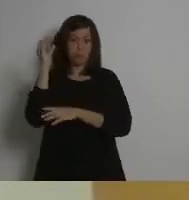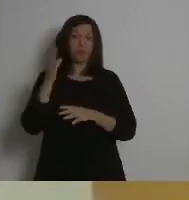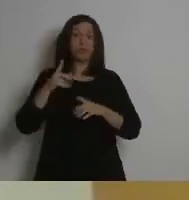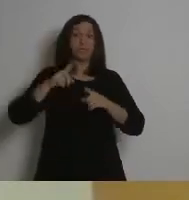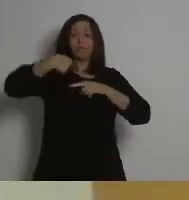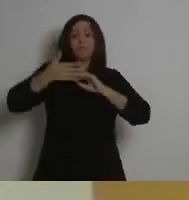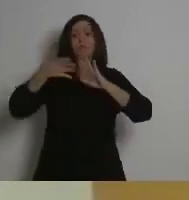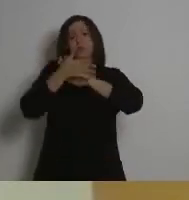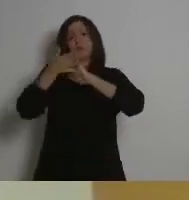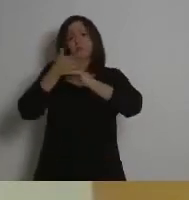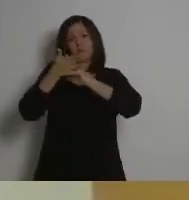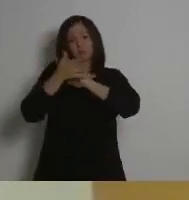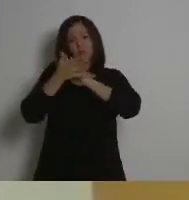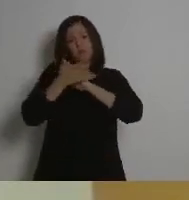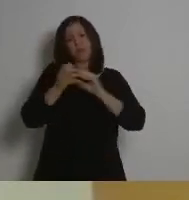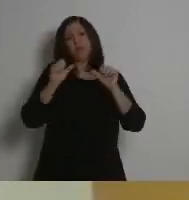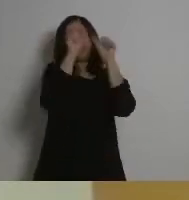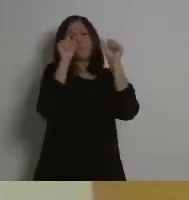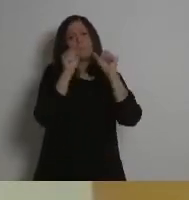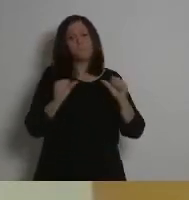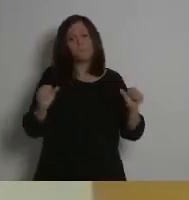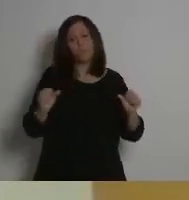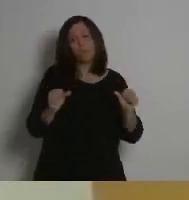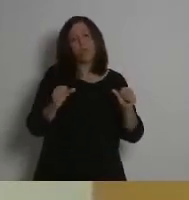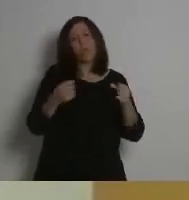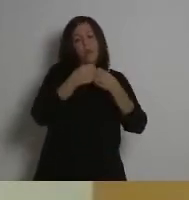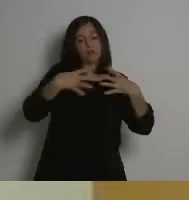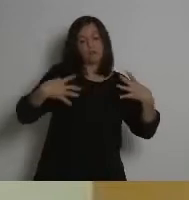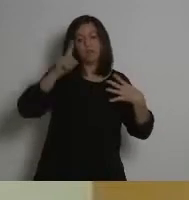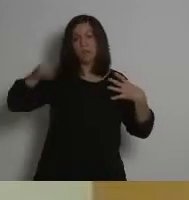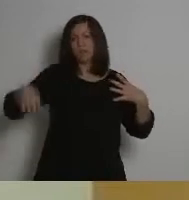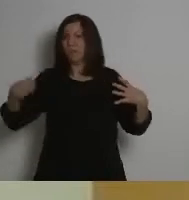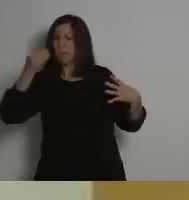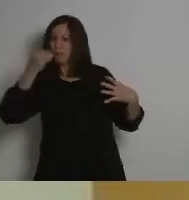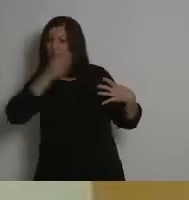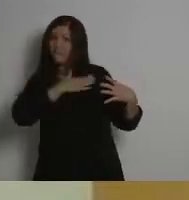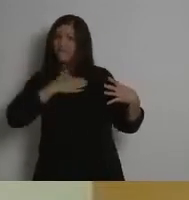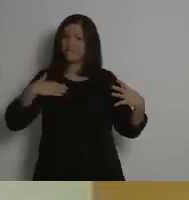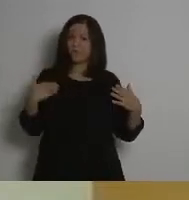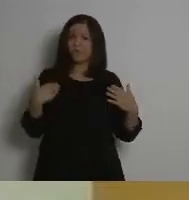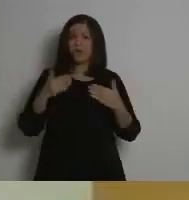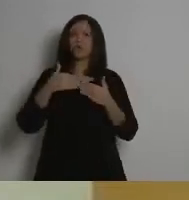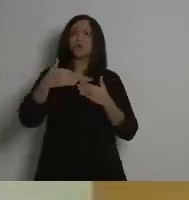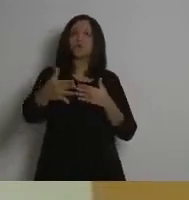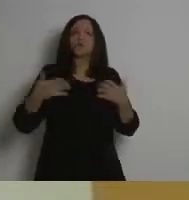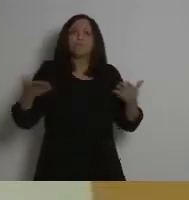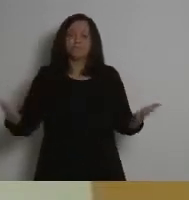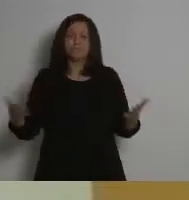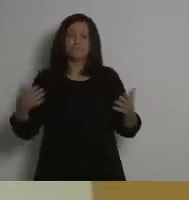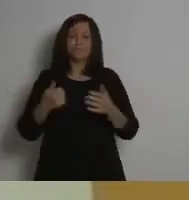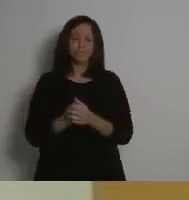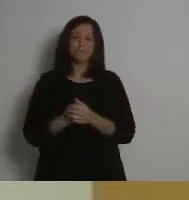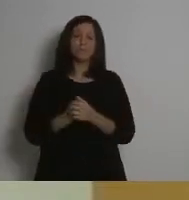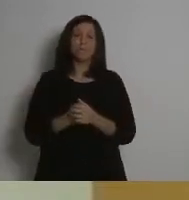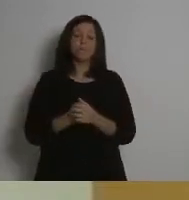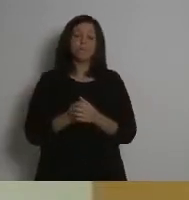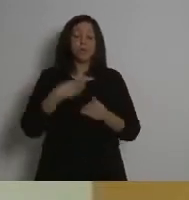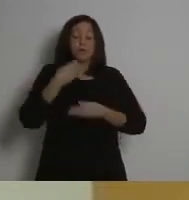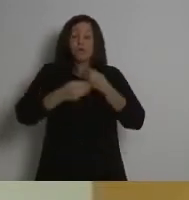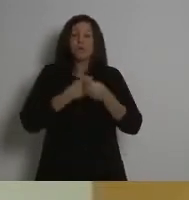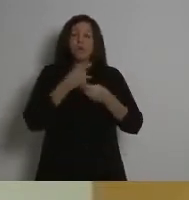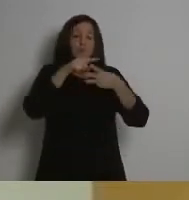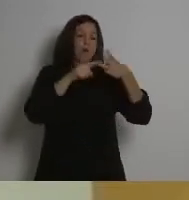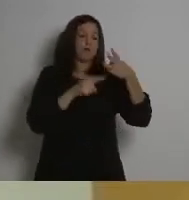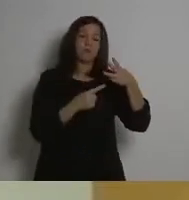nos mostrarán modelos energéticos y alimentarios que queremos. Para hacerlo, contamos con tres ponentes, en este